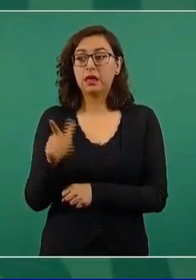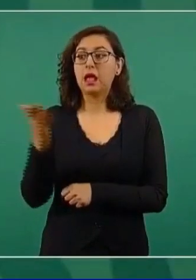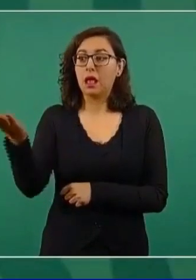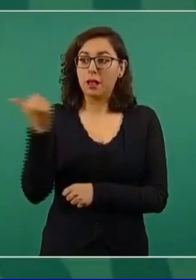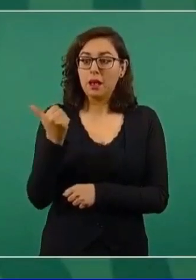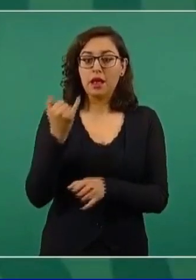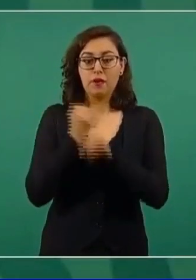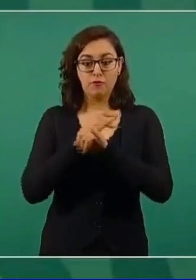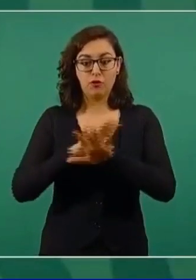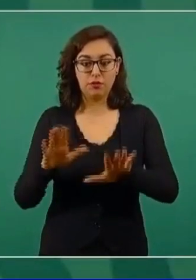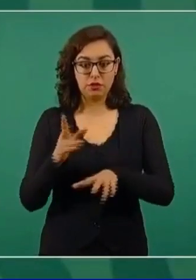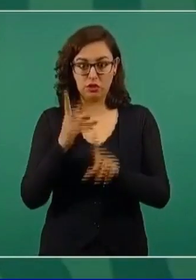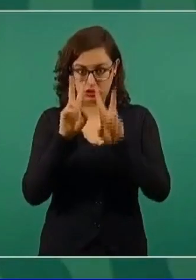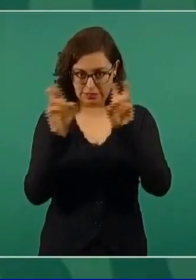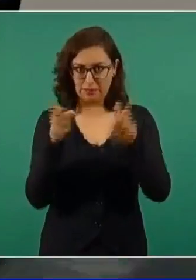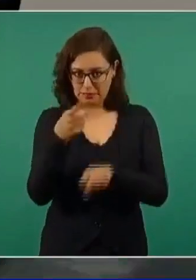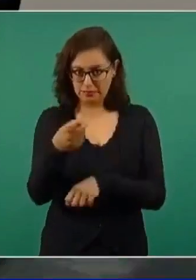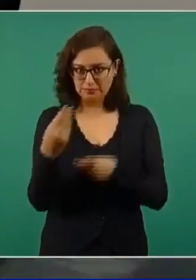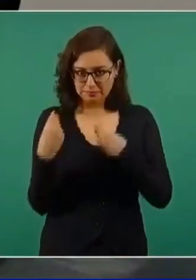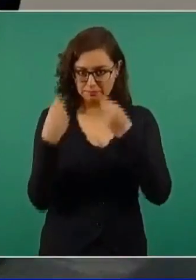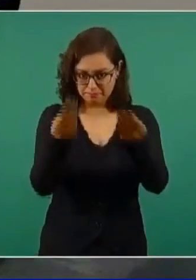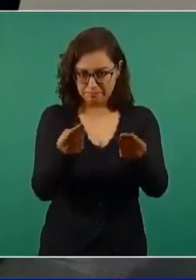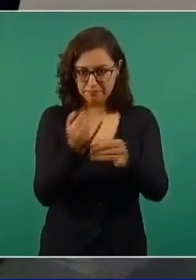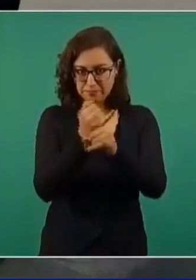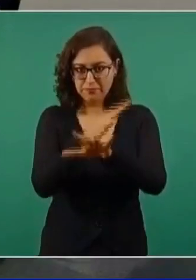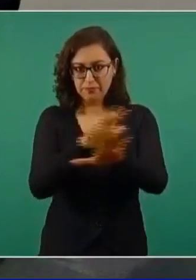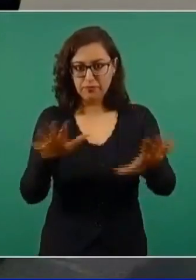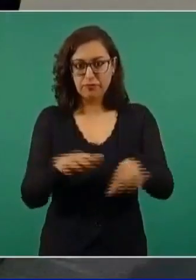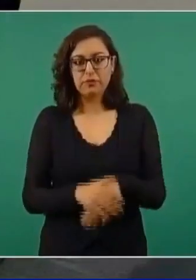en especial sobre este caso. Muy bien. Dos más cosas, rápido.